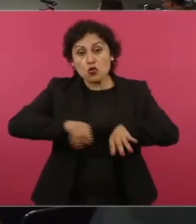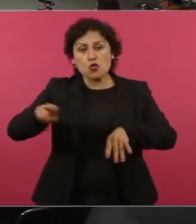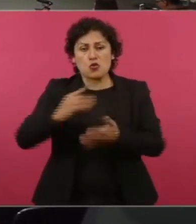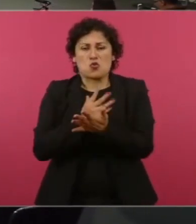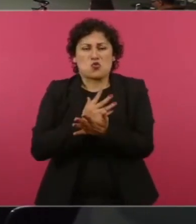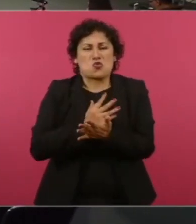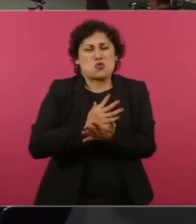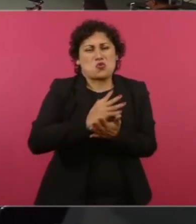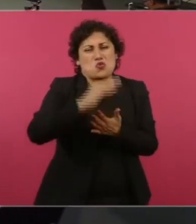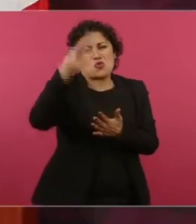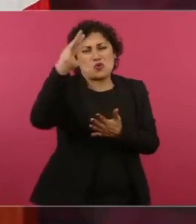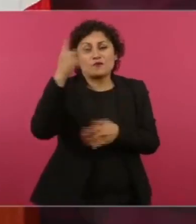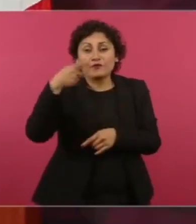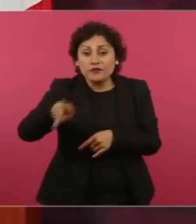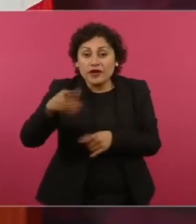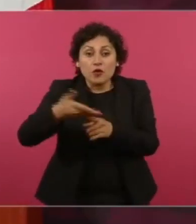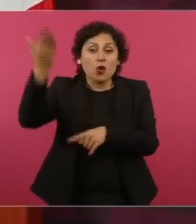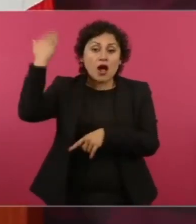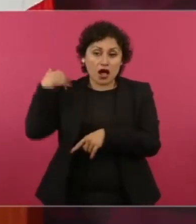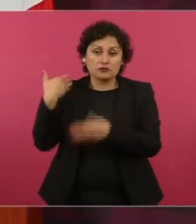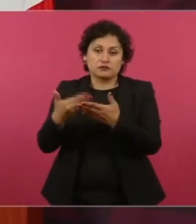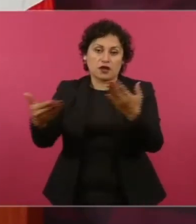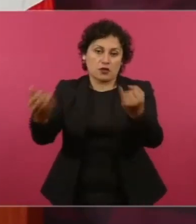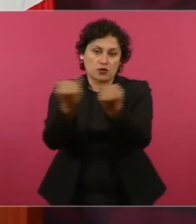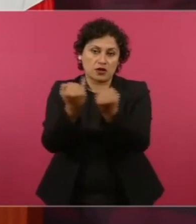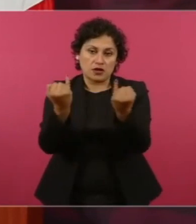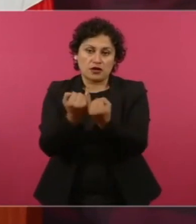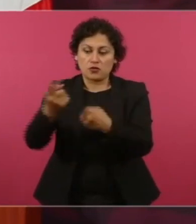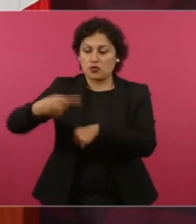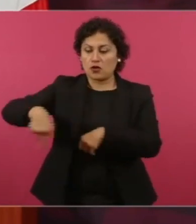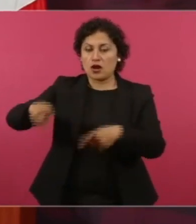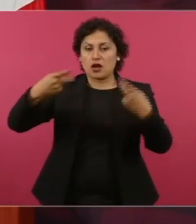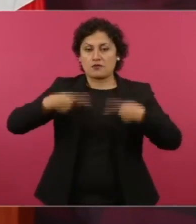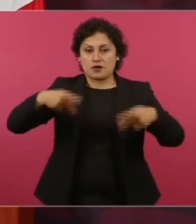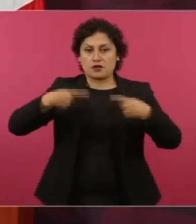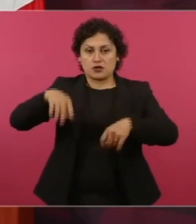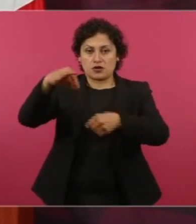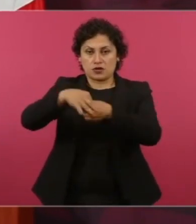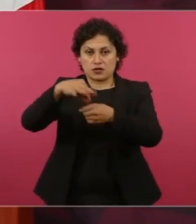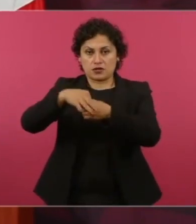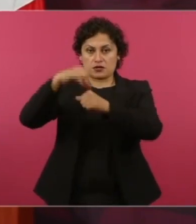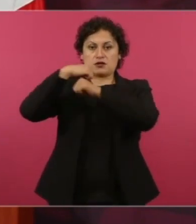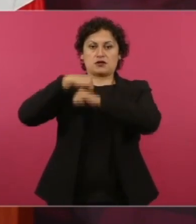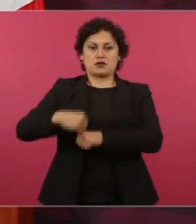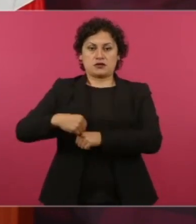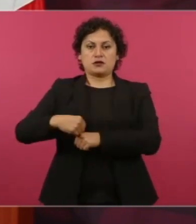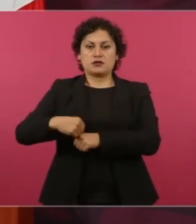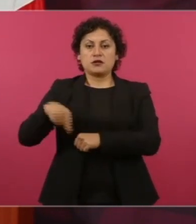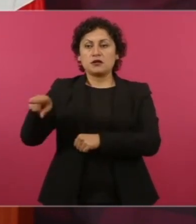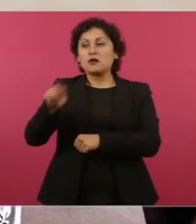electorales estaban vendidas o alquiladas o dormidas,